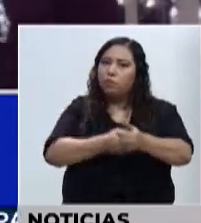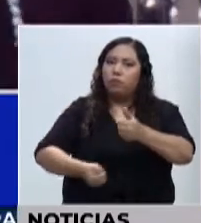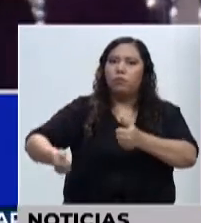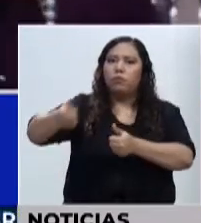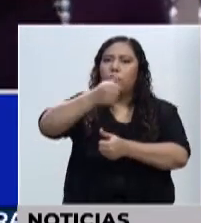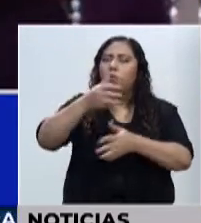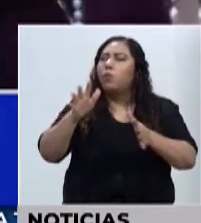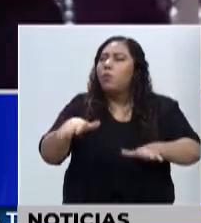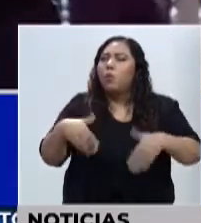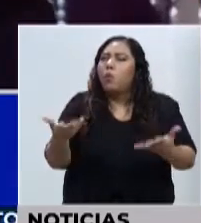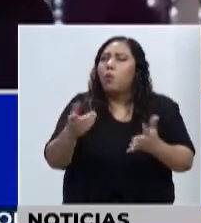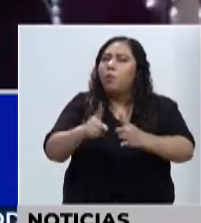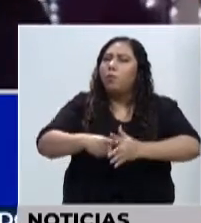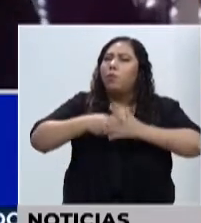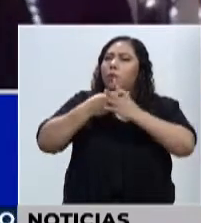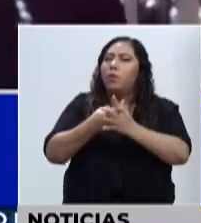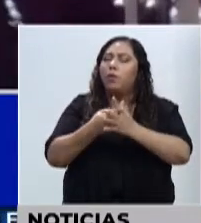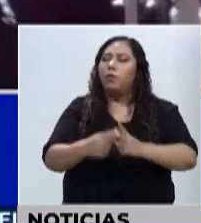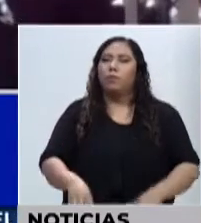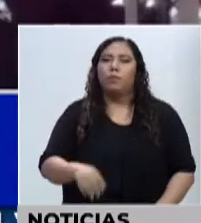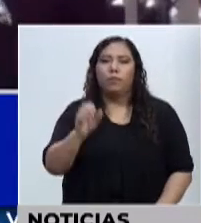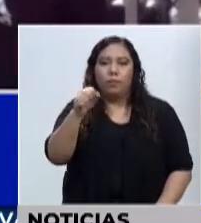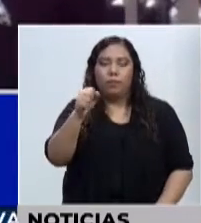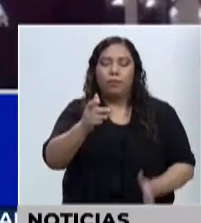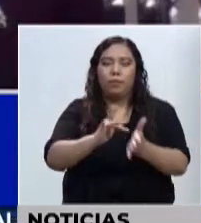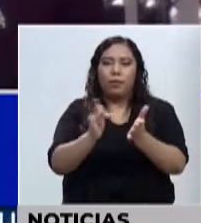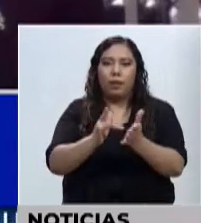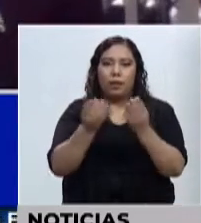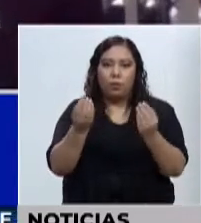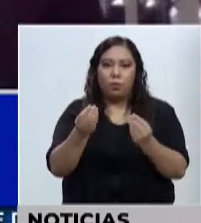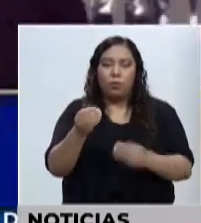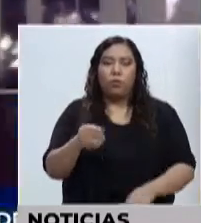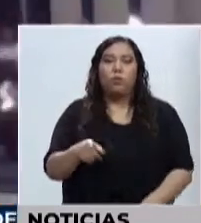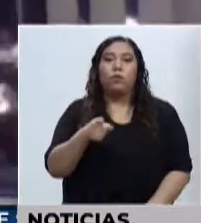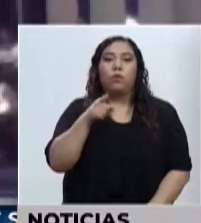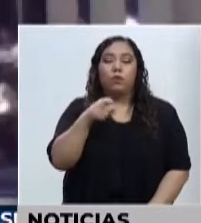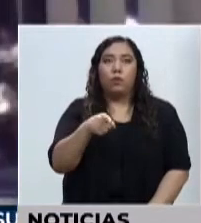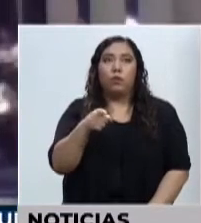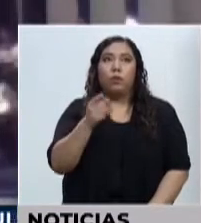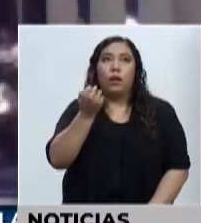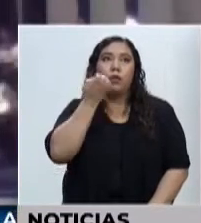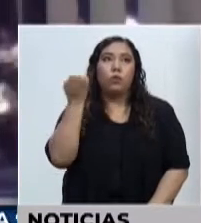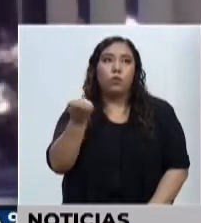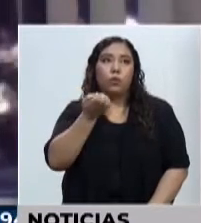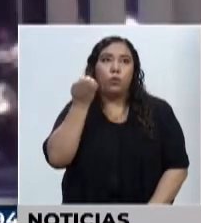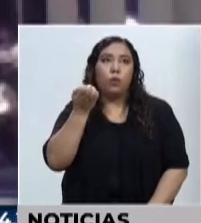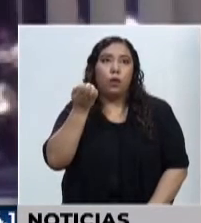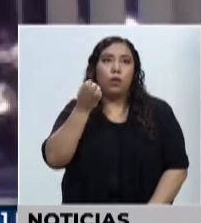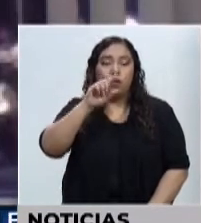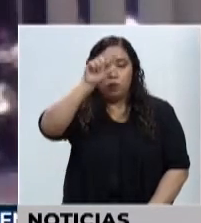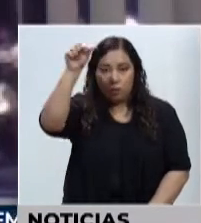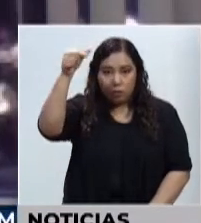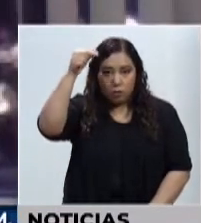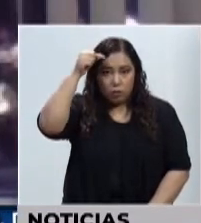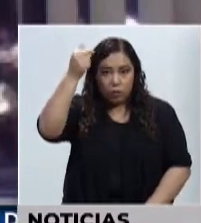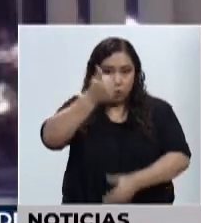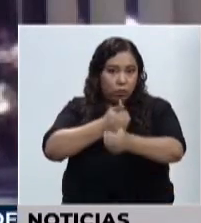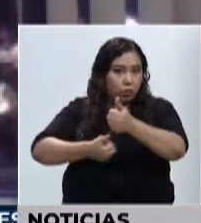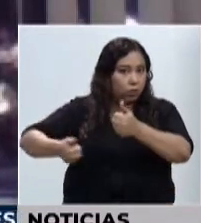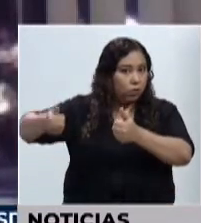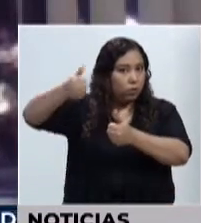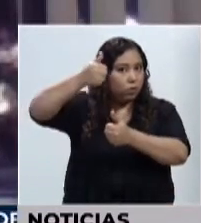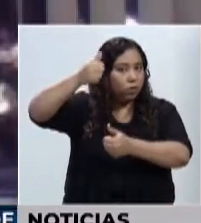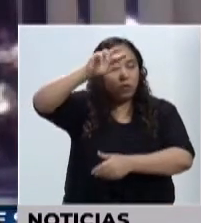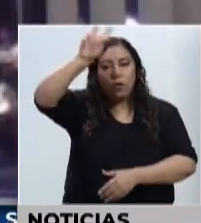Sí, muchas gracias. Bueno, la Escuela de Alta Gerencia Pública es el resultado de muchos actores,